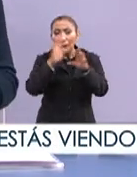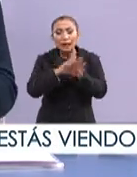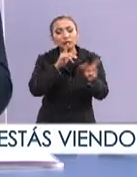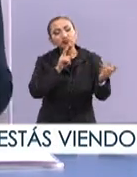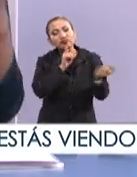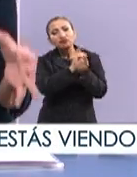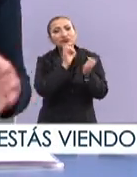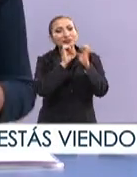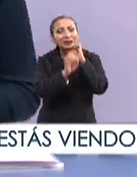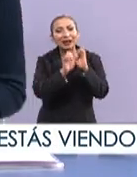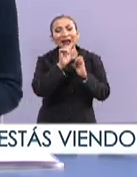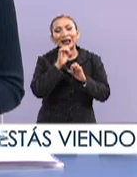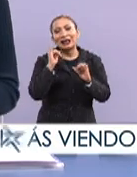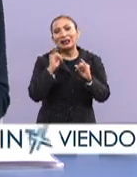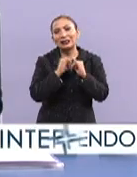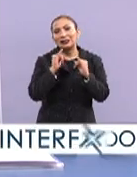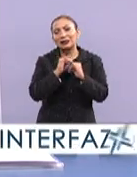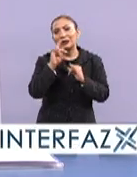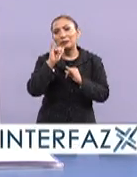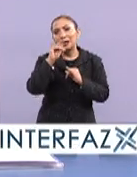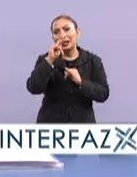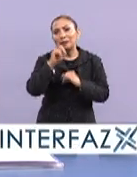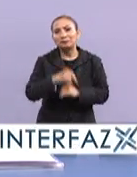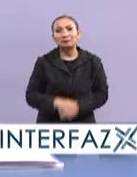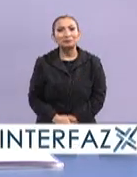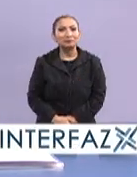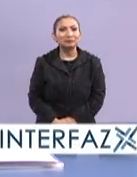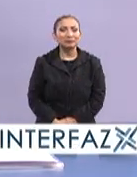con una charla con el Instituto Politécnico Nacional.